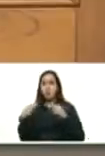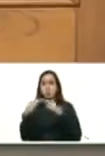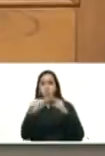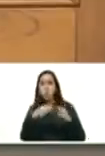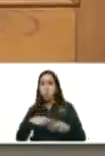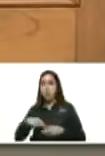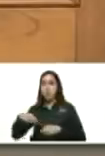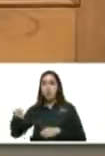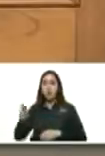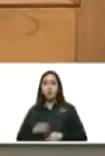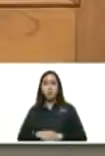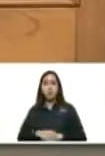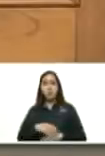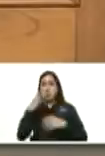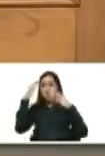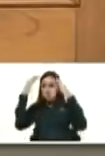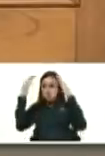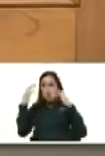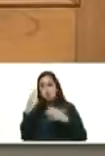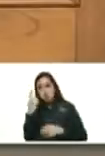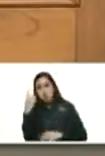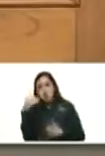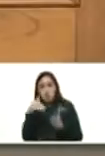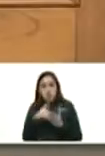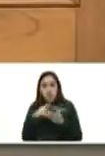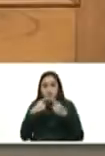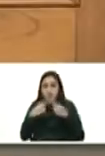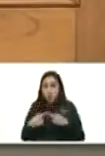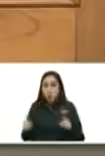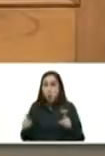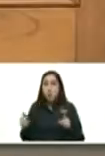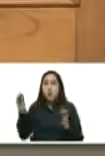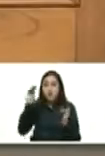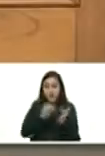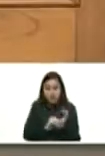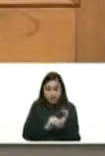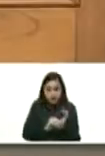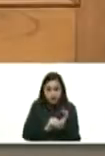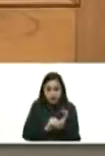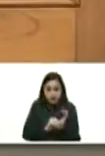entonces bueno está bien que uno lo sueñe una vez pero que al otro día vuelva a soñarlo